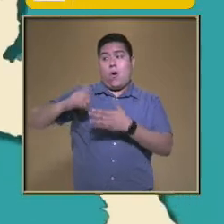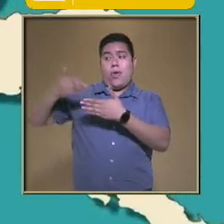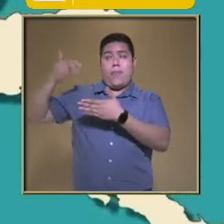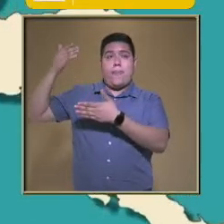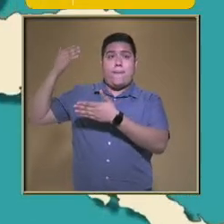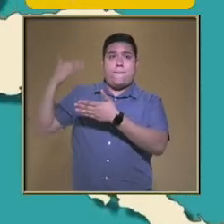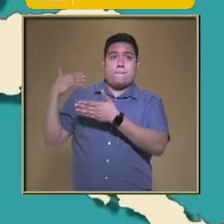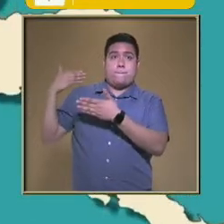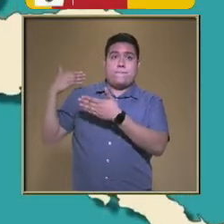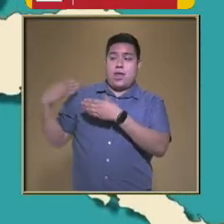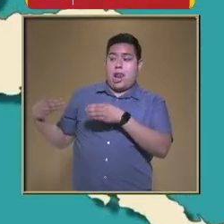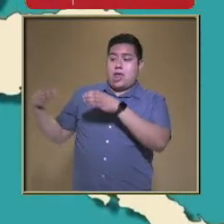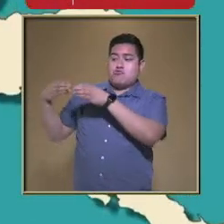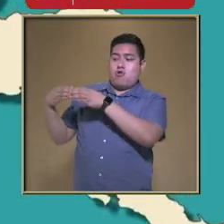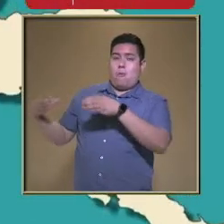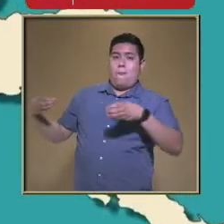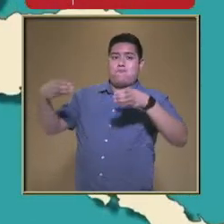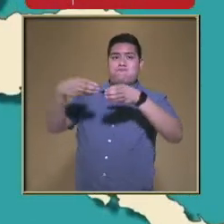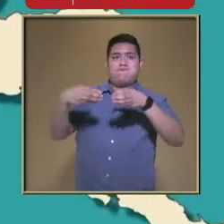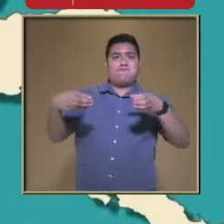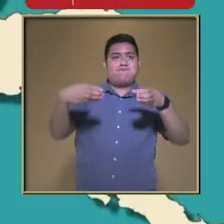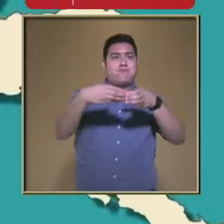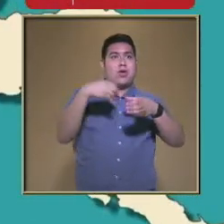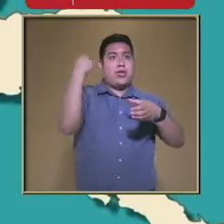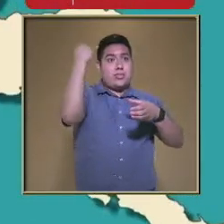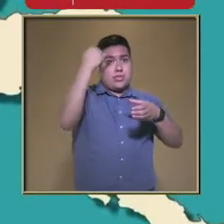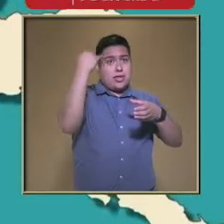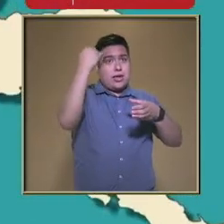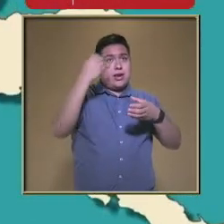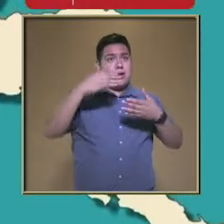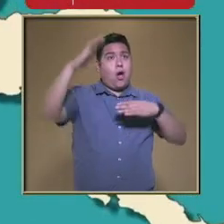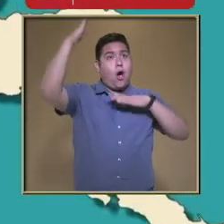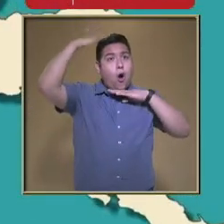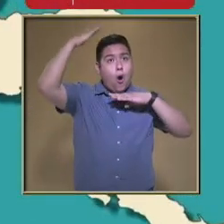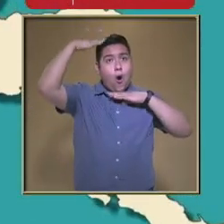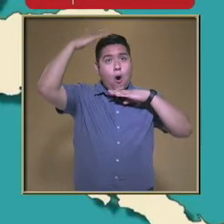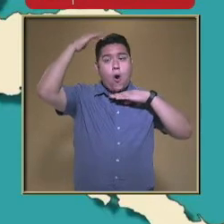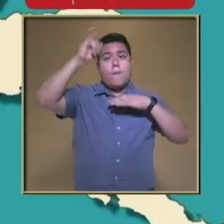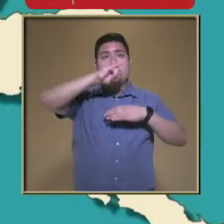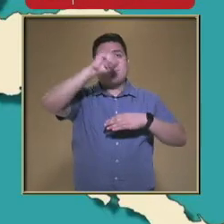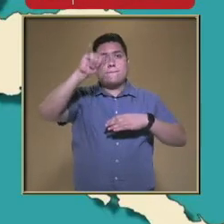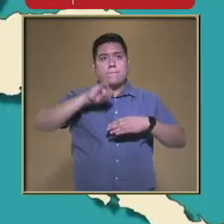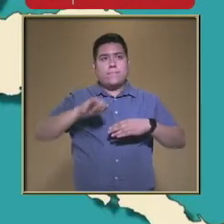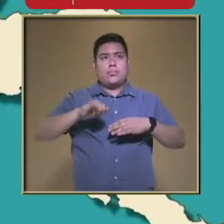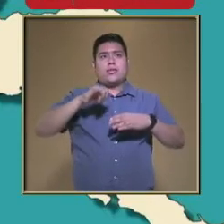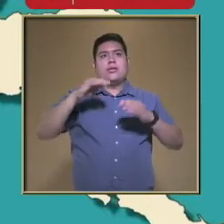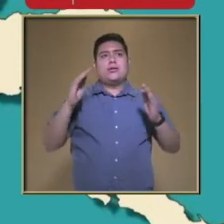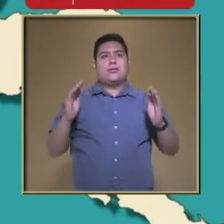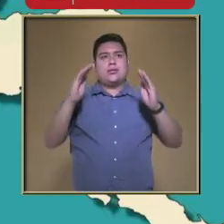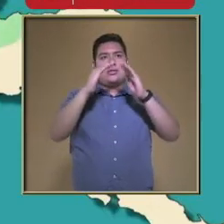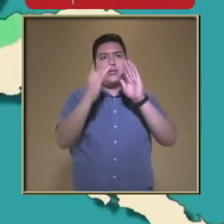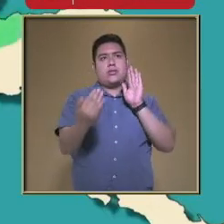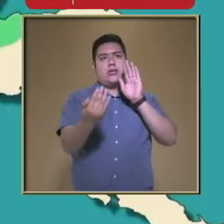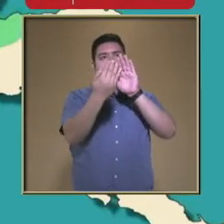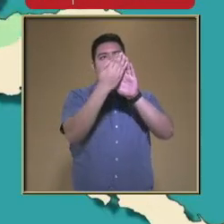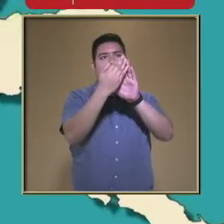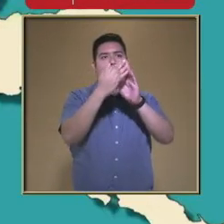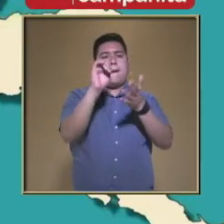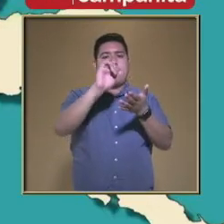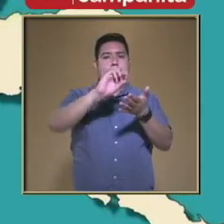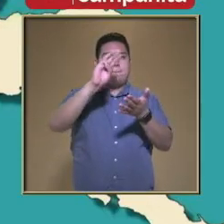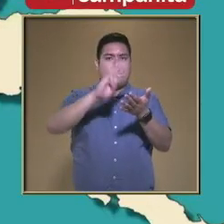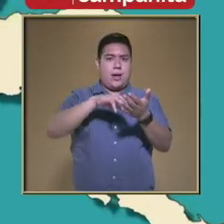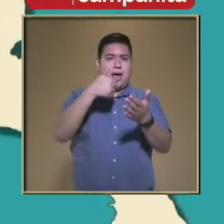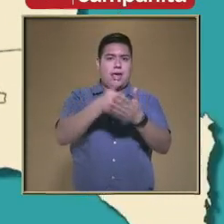Las comunidades indígenas Tolteca Olmeca Zapoteca Teotihuacán Mixteca Maya y